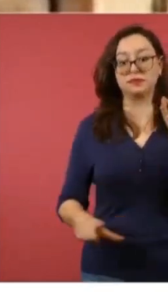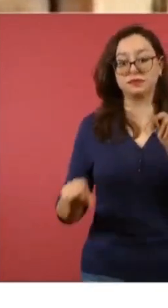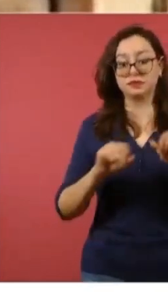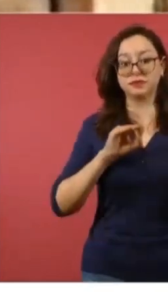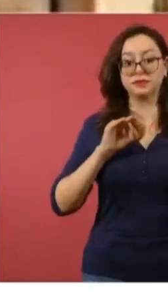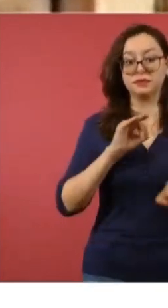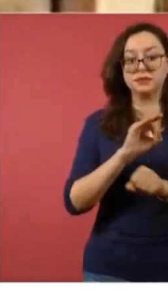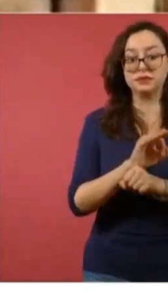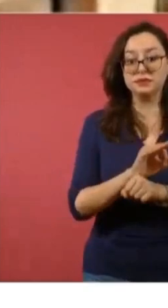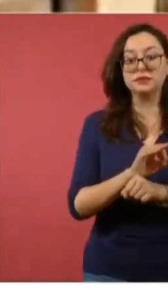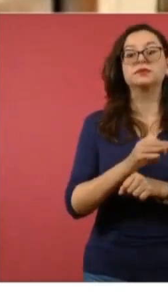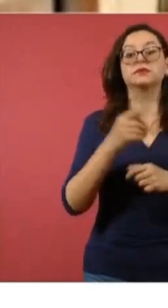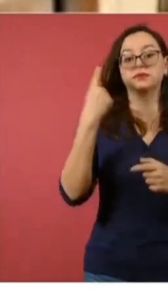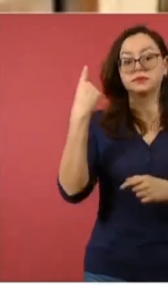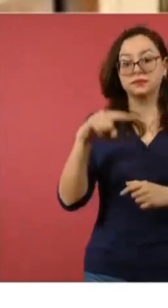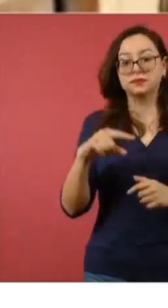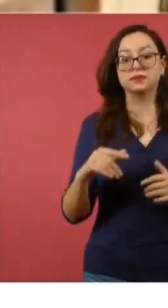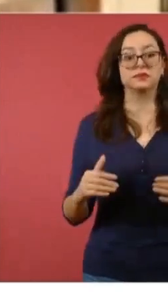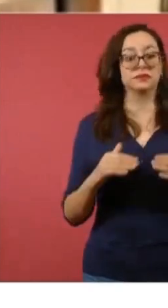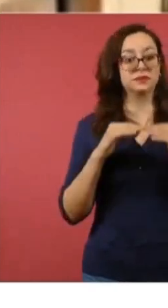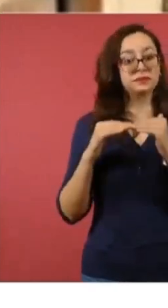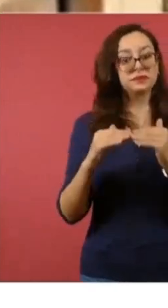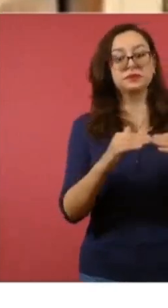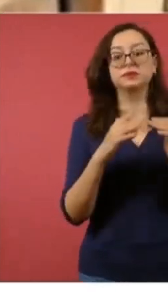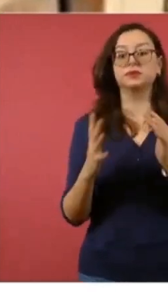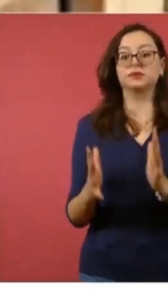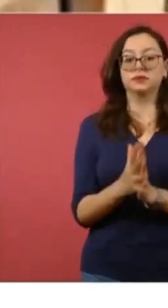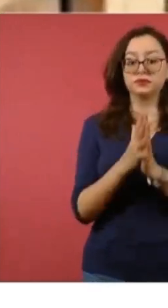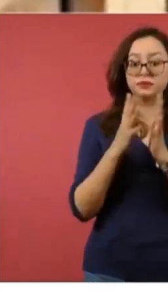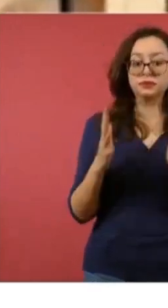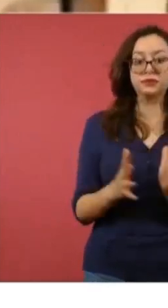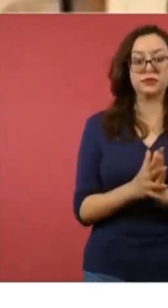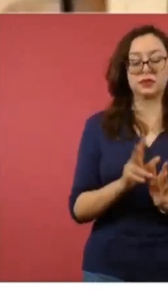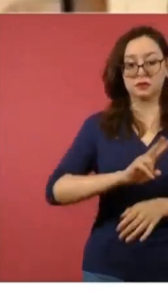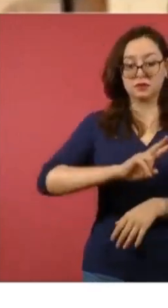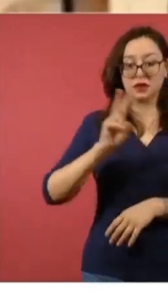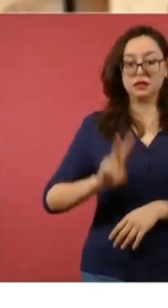la democracia, de la división de poderes real.